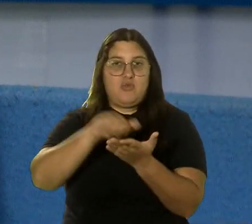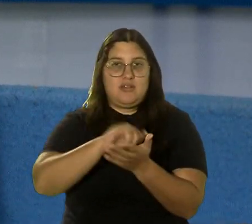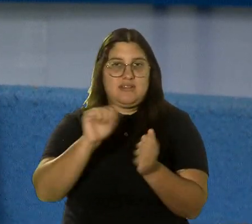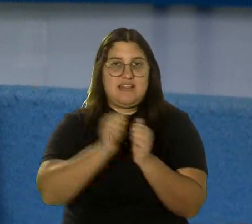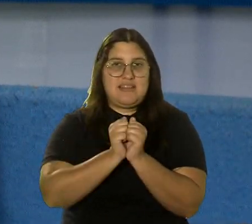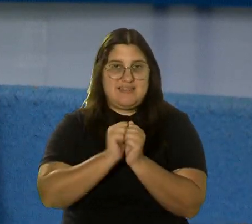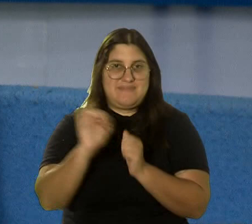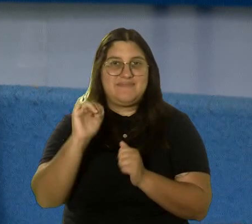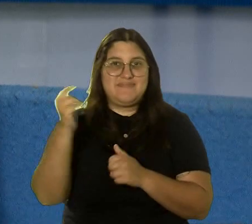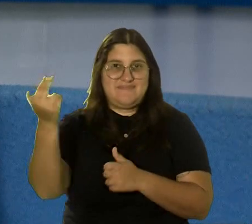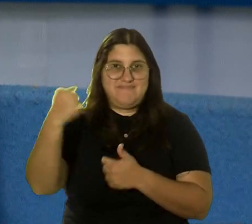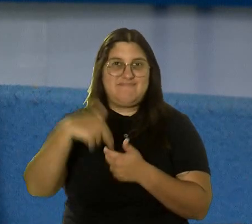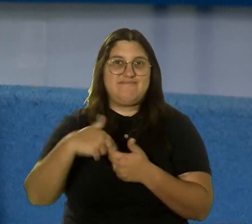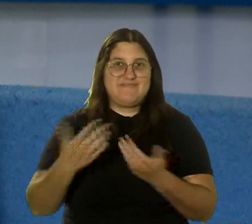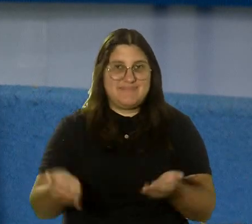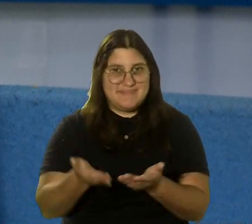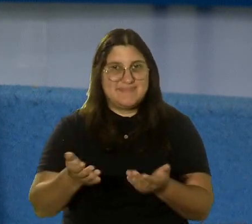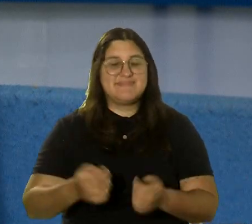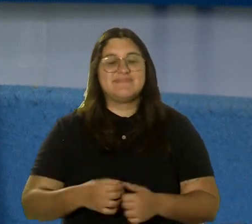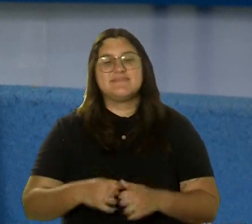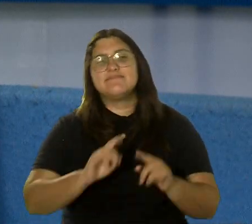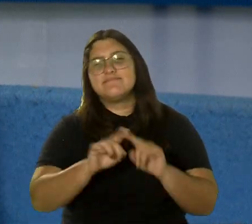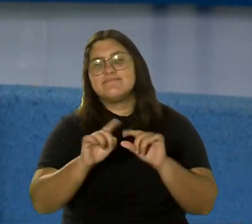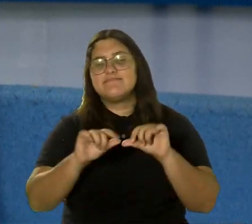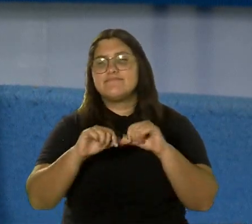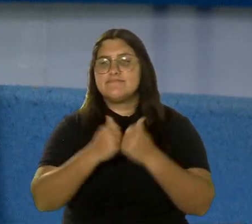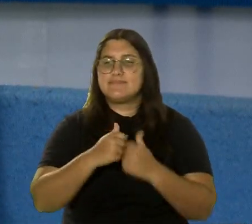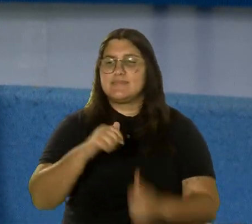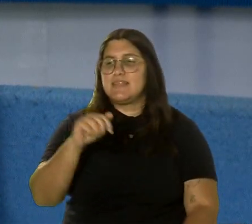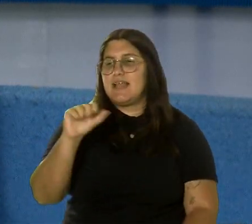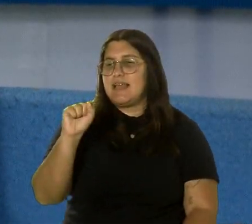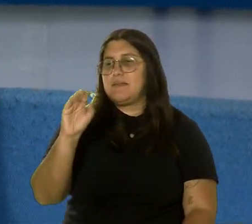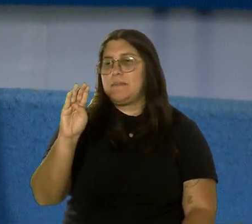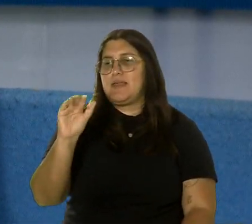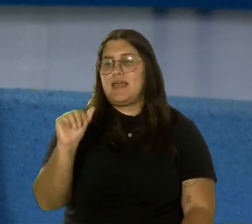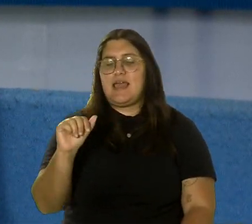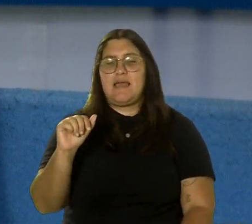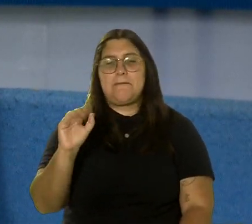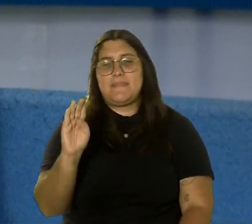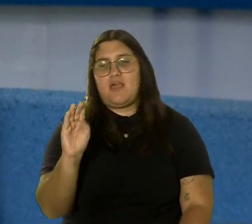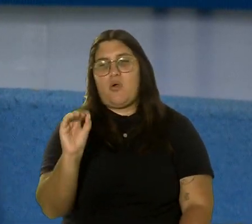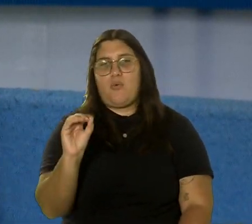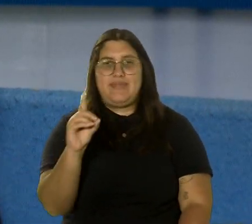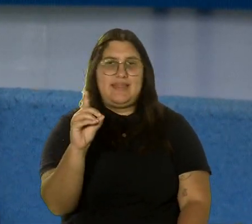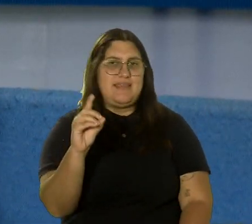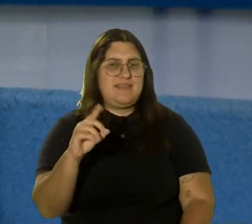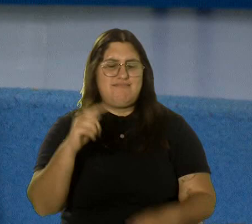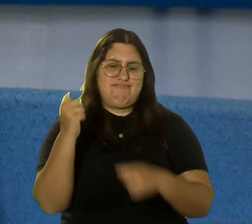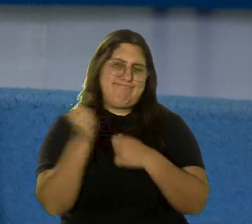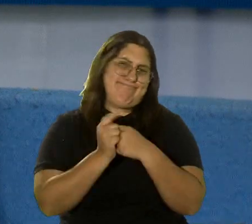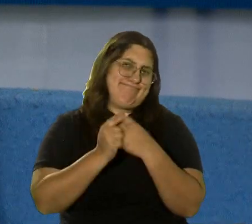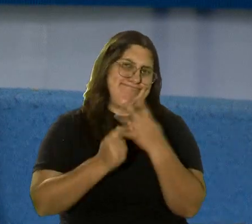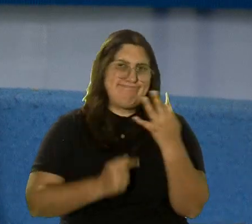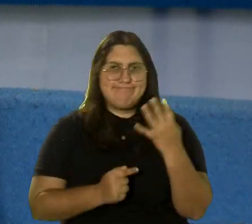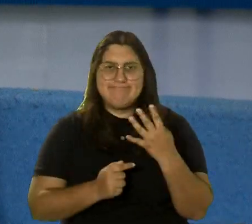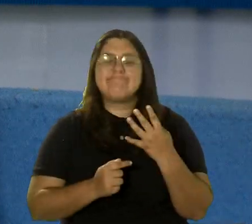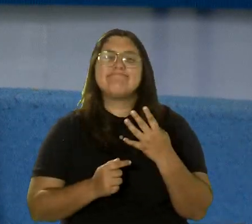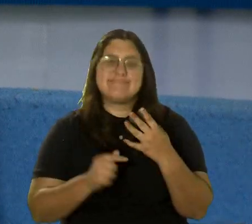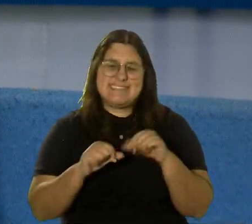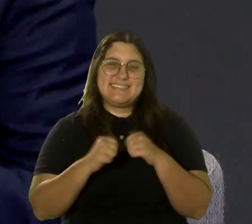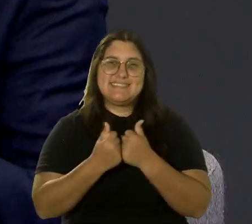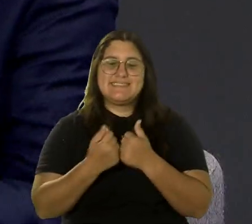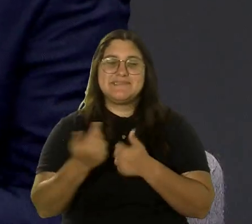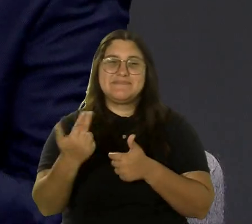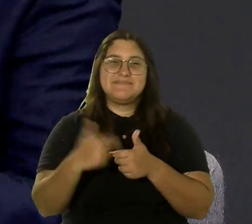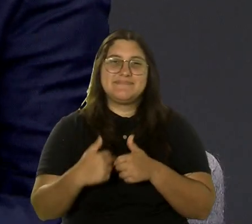participando en el evento y las diferentes agencias, SBA, BOD, hay muchas organizaciones y diferentes agencias que van a estar con nosotros.